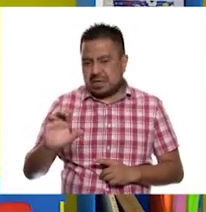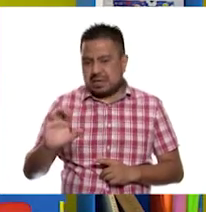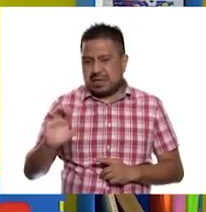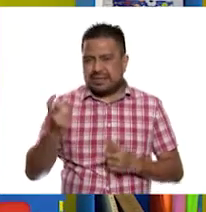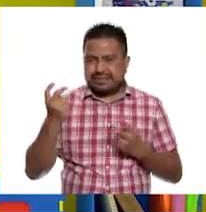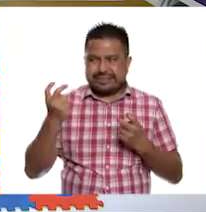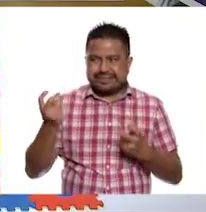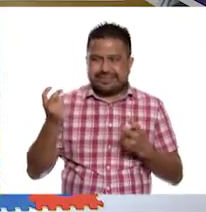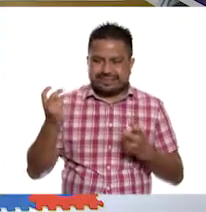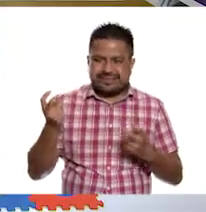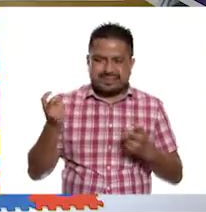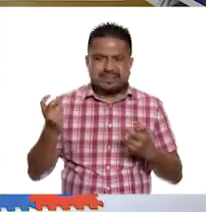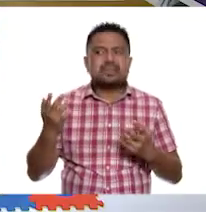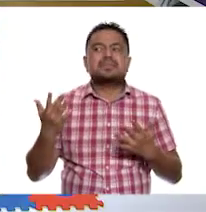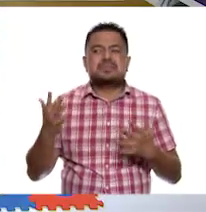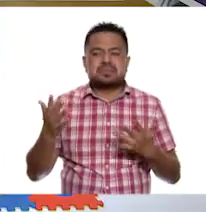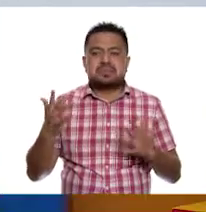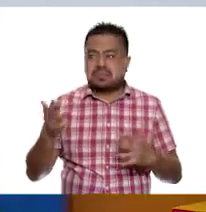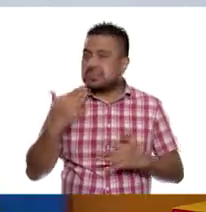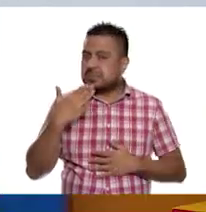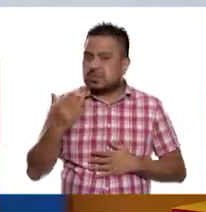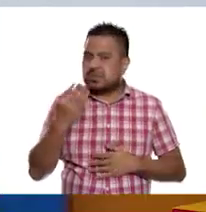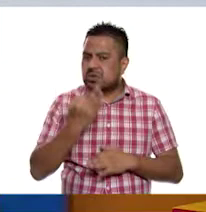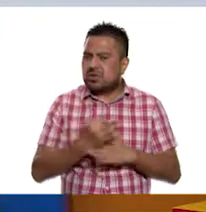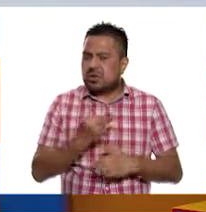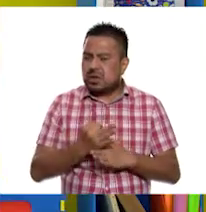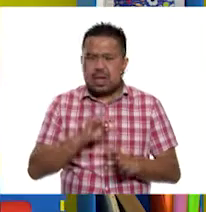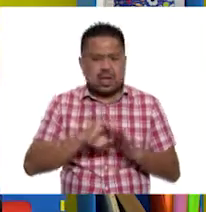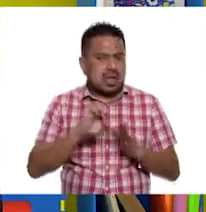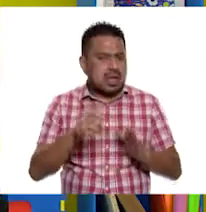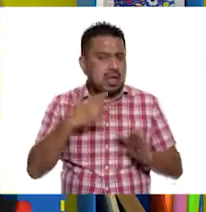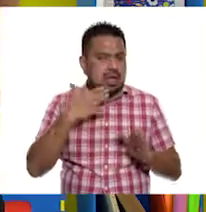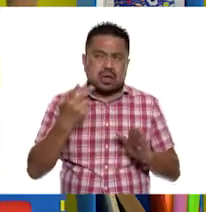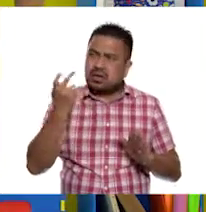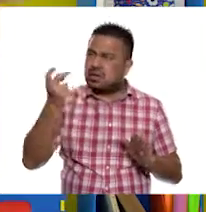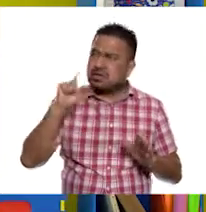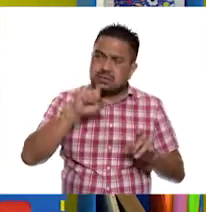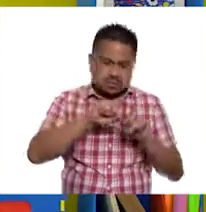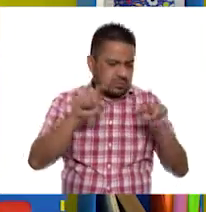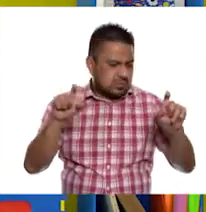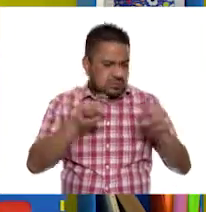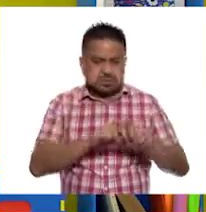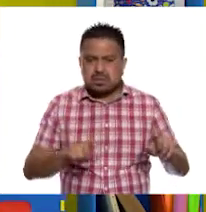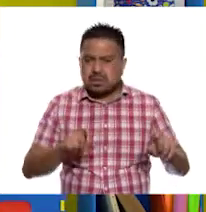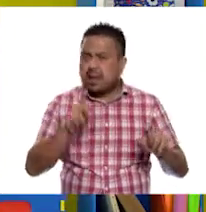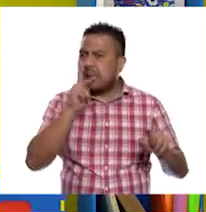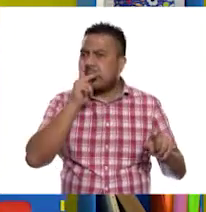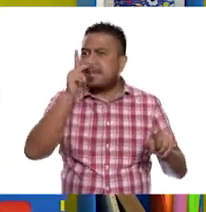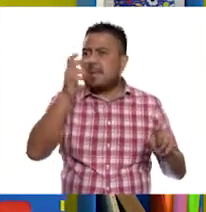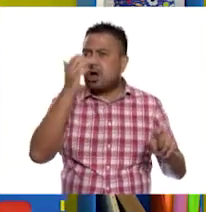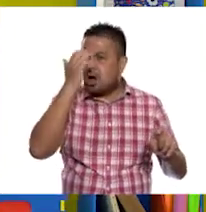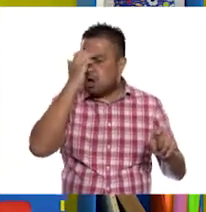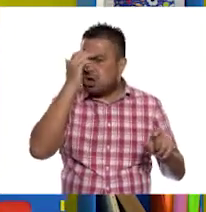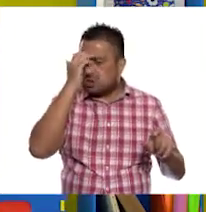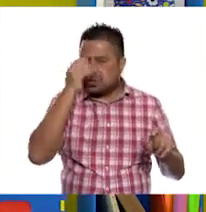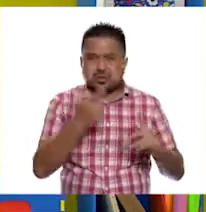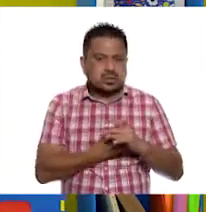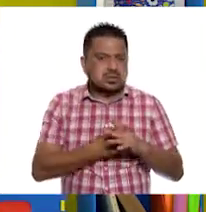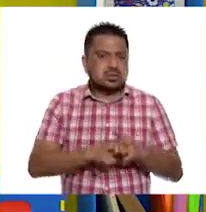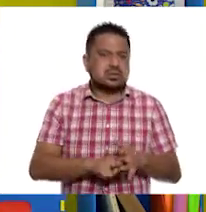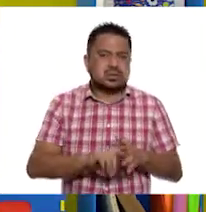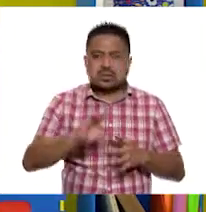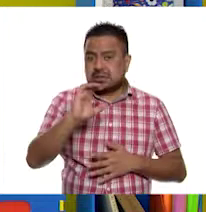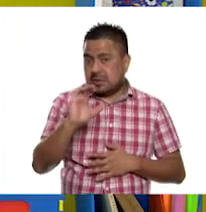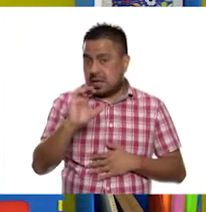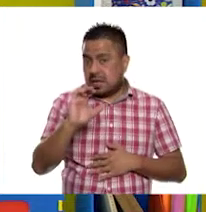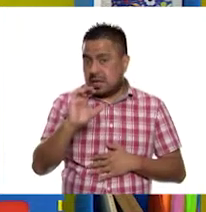Exacto. Muy bien, niñas y niños. Que aquí hay un muy buen ejemplo, maestra Gaby, porque la palabra conocer comienza con la